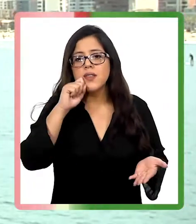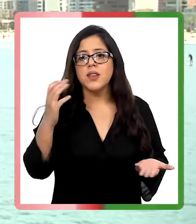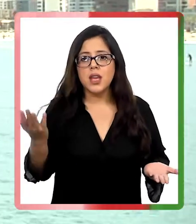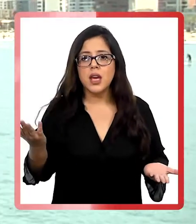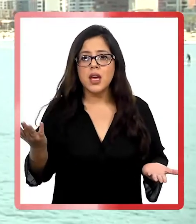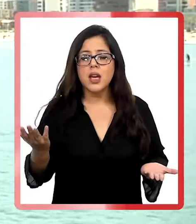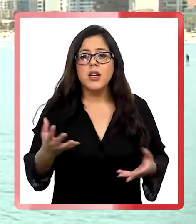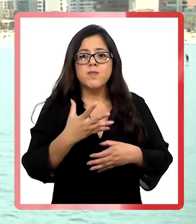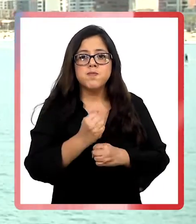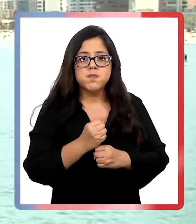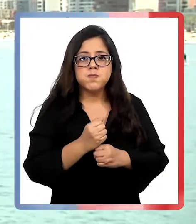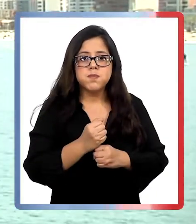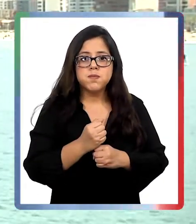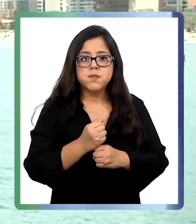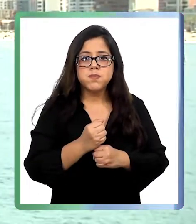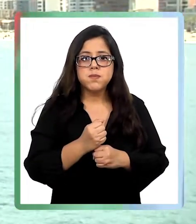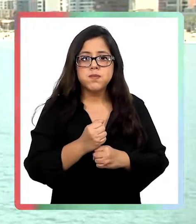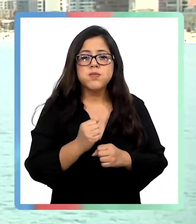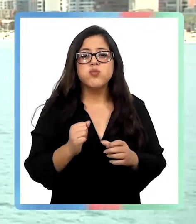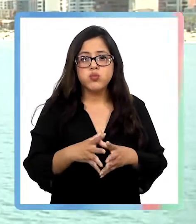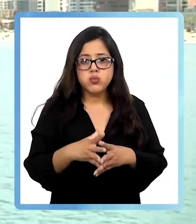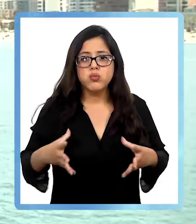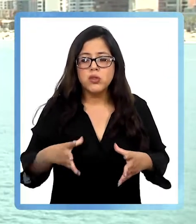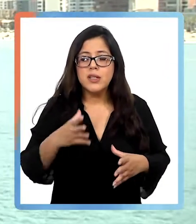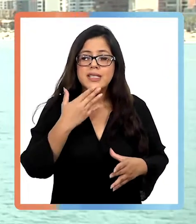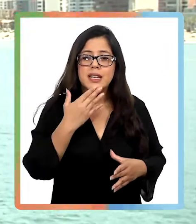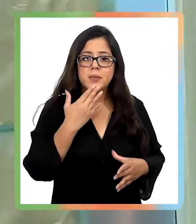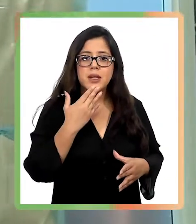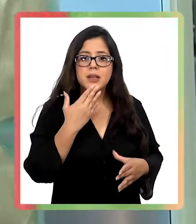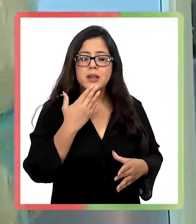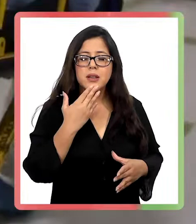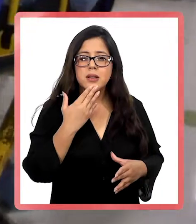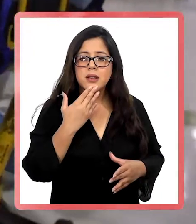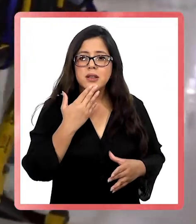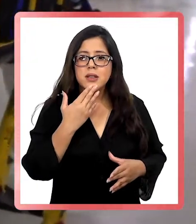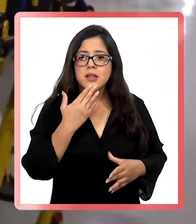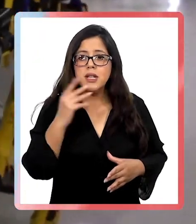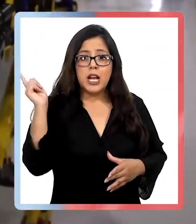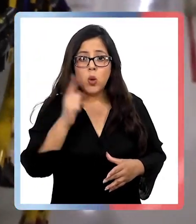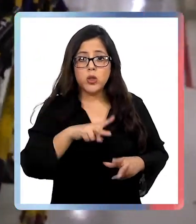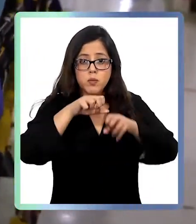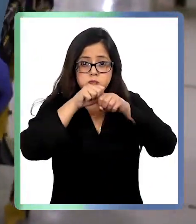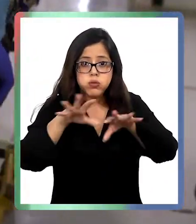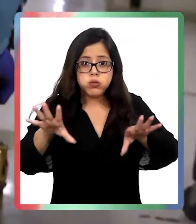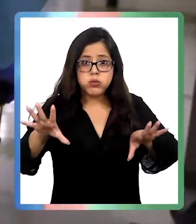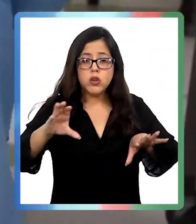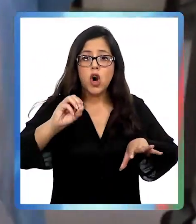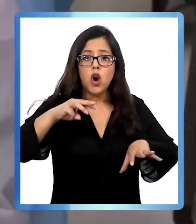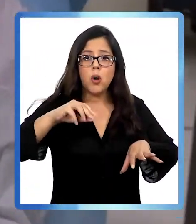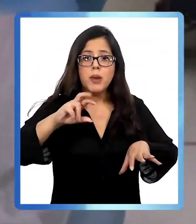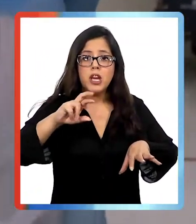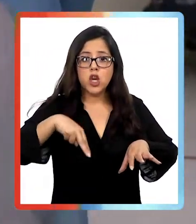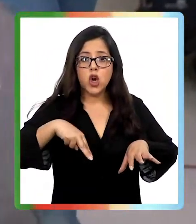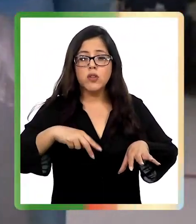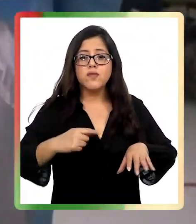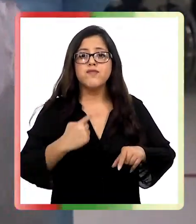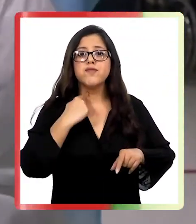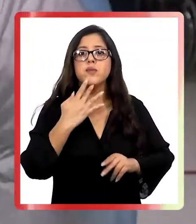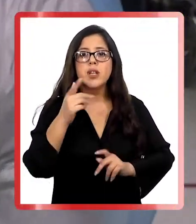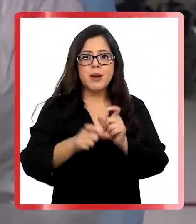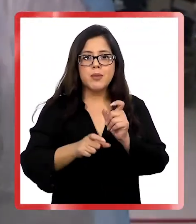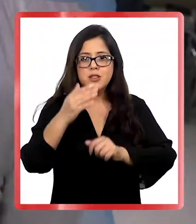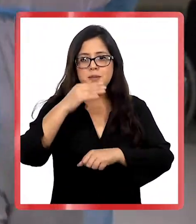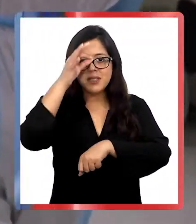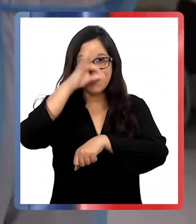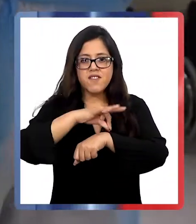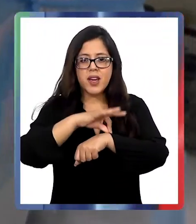pone una presión asistencial no menor. Sumado a eso, en la última ola de Omicron, nos ha afectado mucho porque nuestro personal